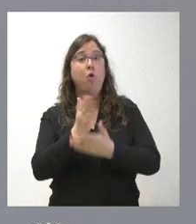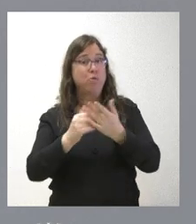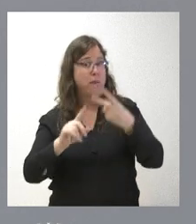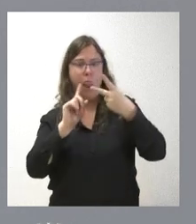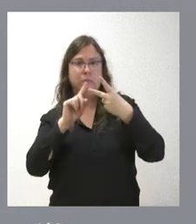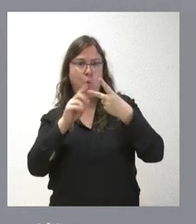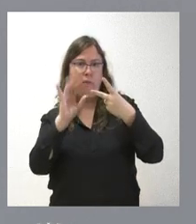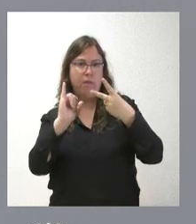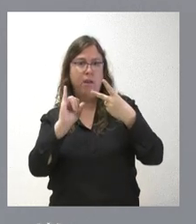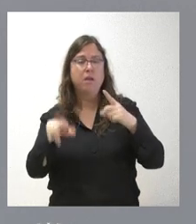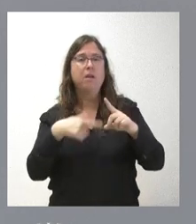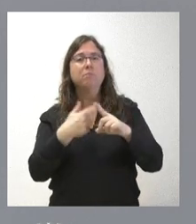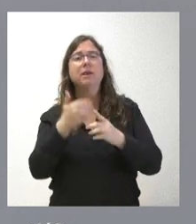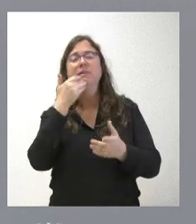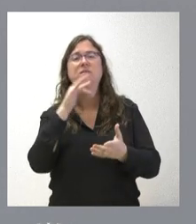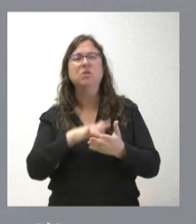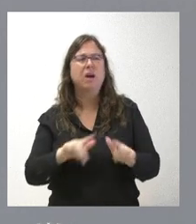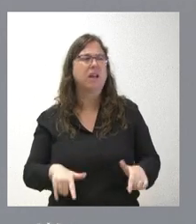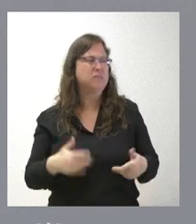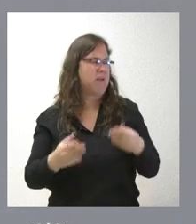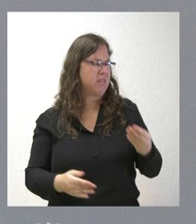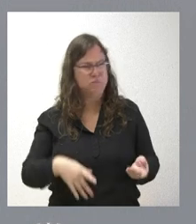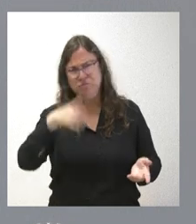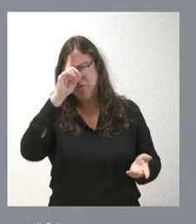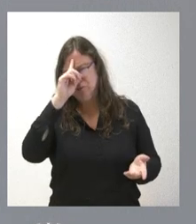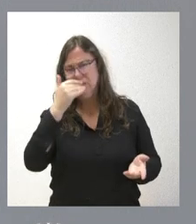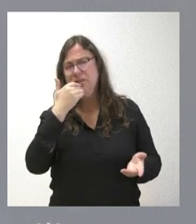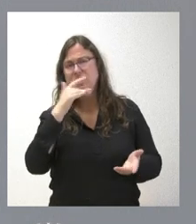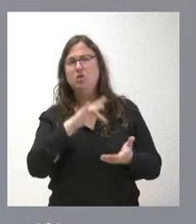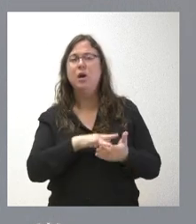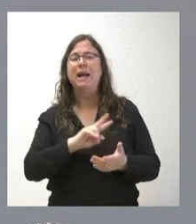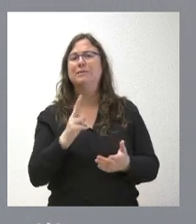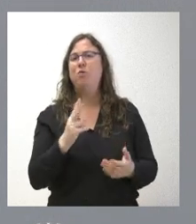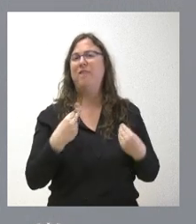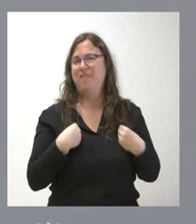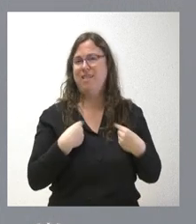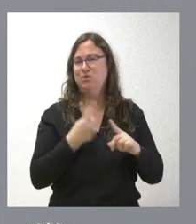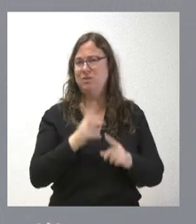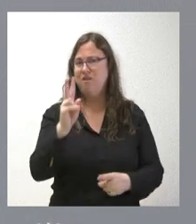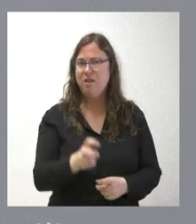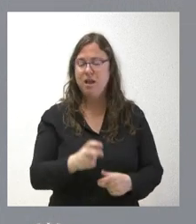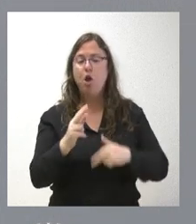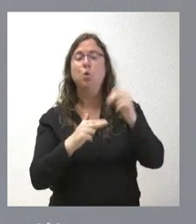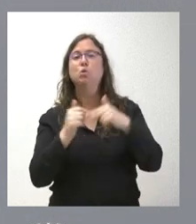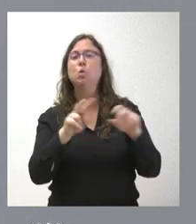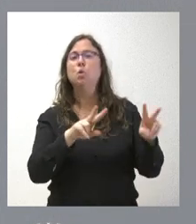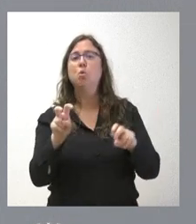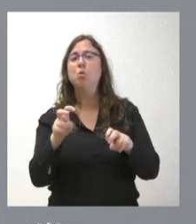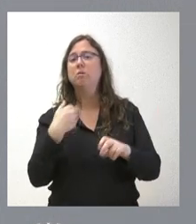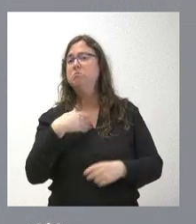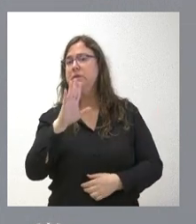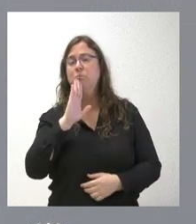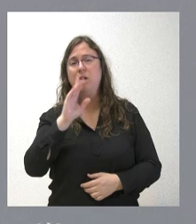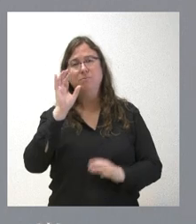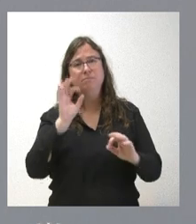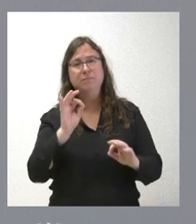también en eliminar estos residuos que no saben muy bien qué hacer con ellos y va a tener una segunda vida, una segunda utilidad a través de nuevas construcciones, como les he señalado anteriormente,